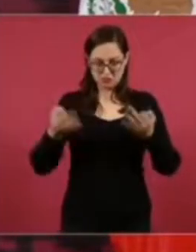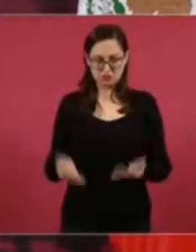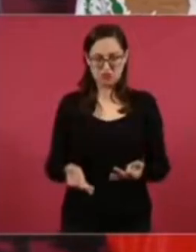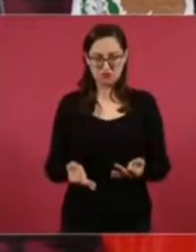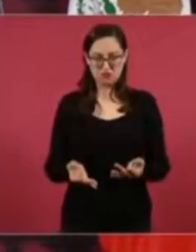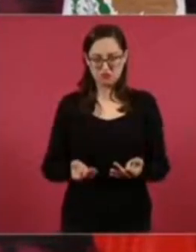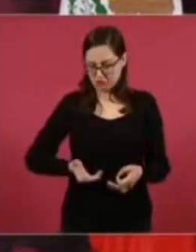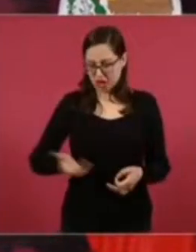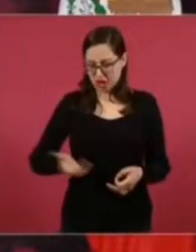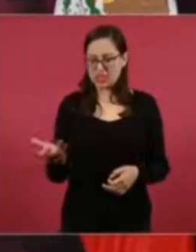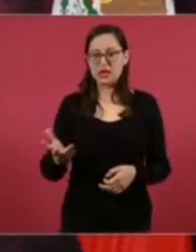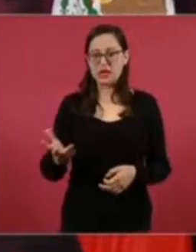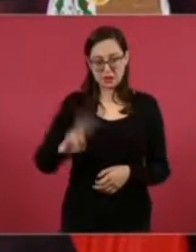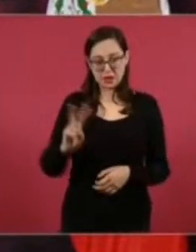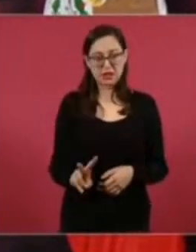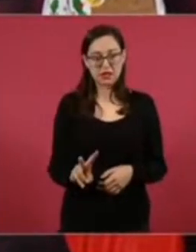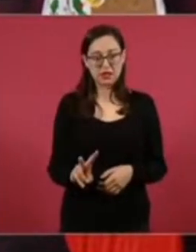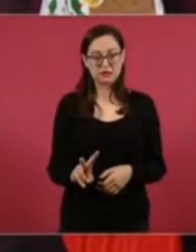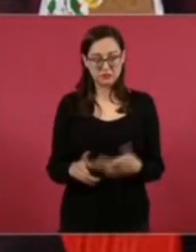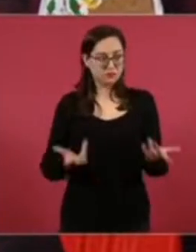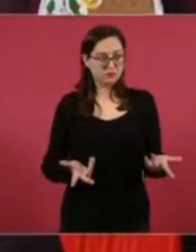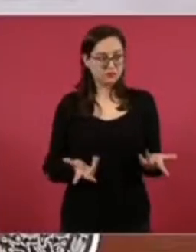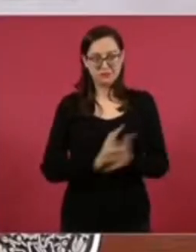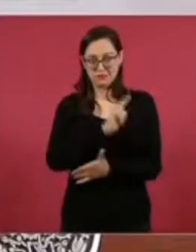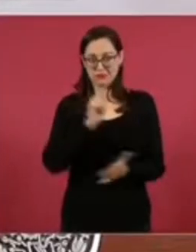de facto y de juré en un estado de derecho. Gracias. Gracias. Gracias.